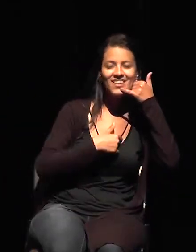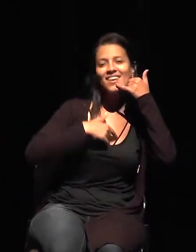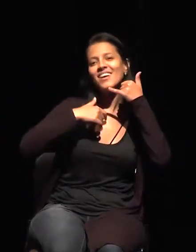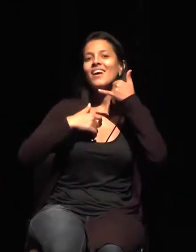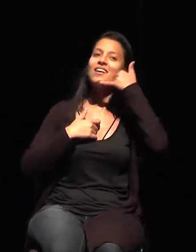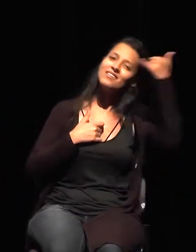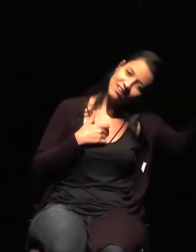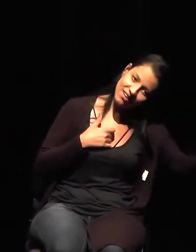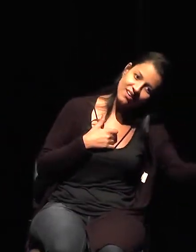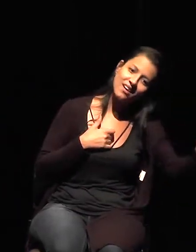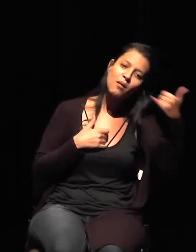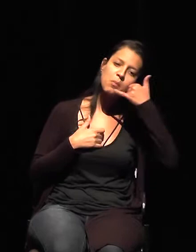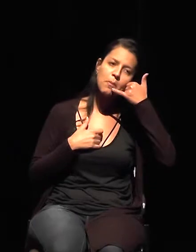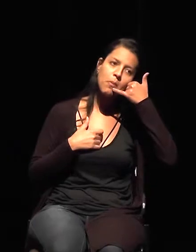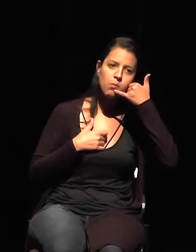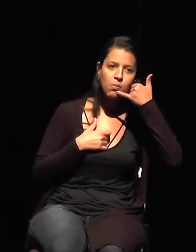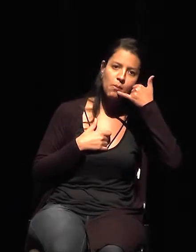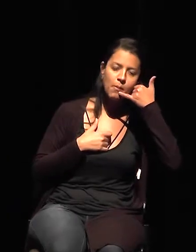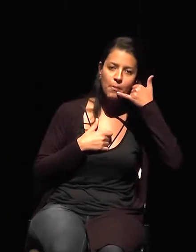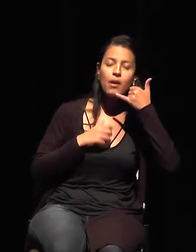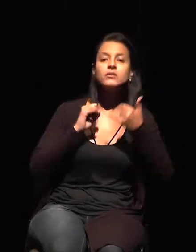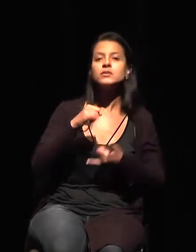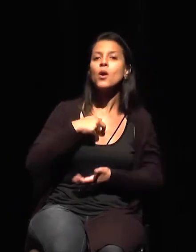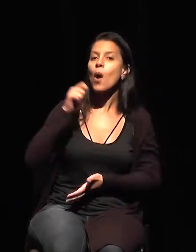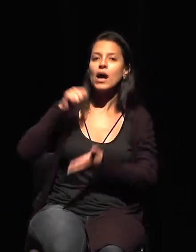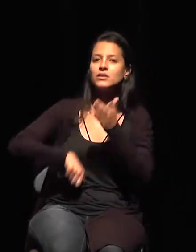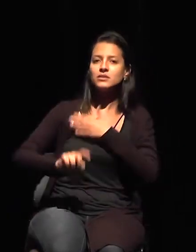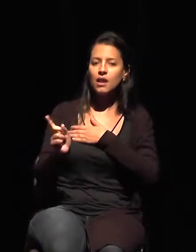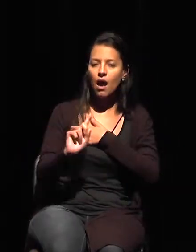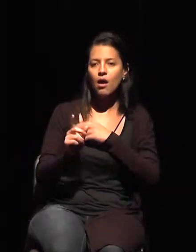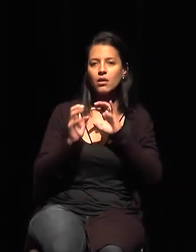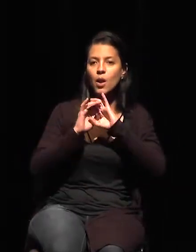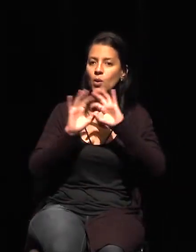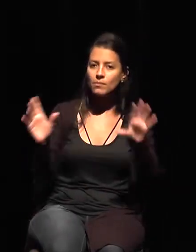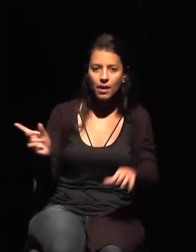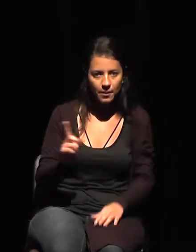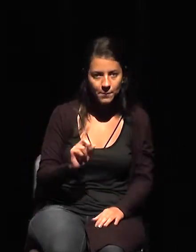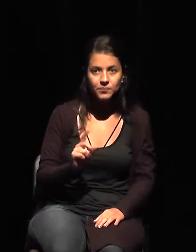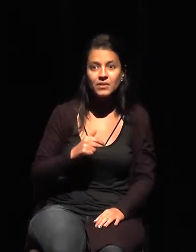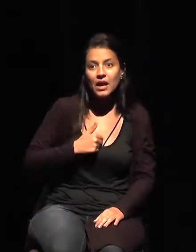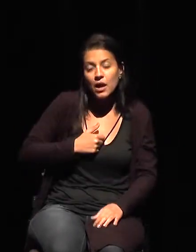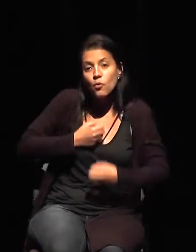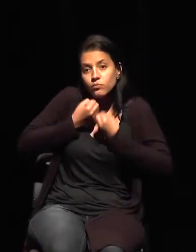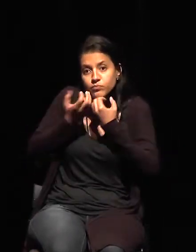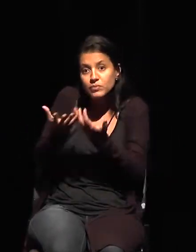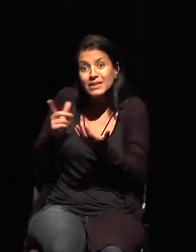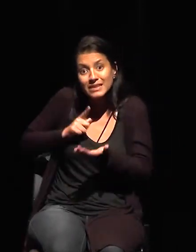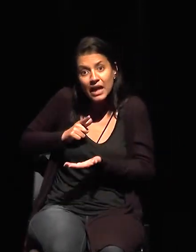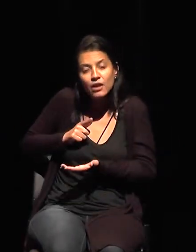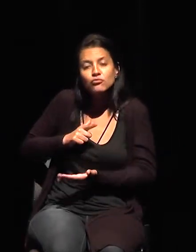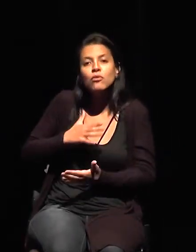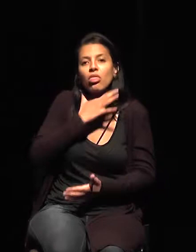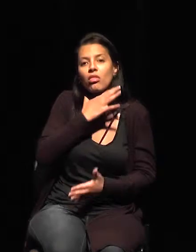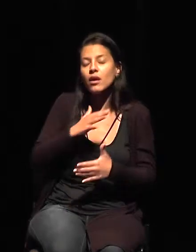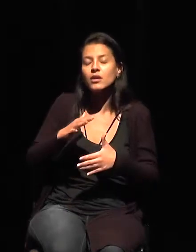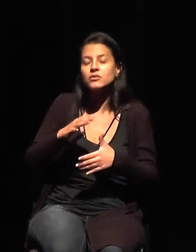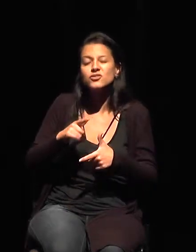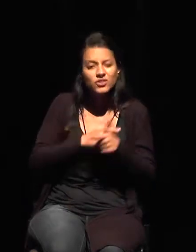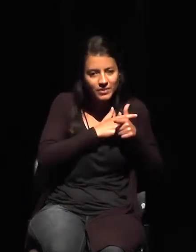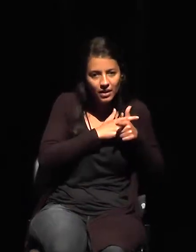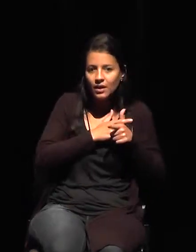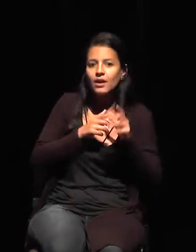Si no firmo eso, no me dan los cuadros. Si no firmo una confesión de deuda, tampoco me dan los cuadros. ¿Qué hago?